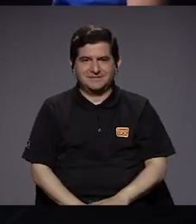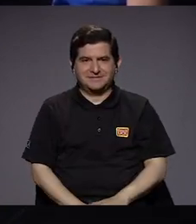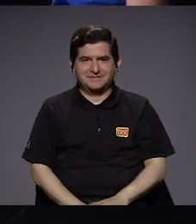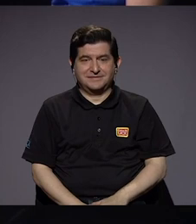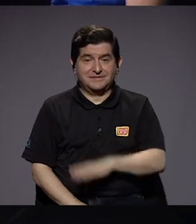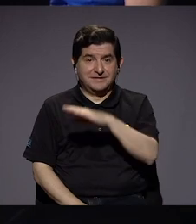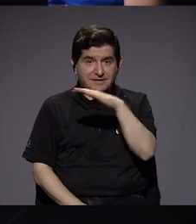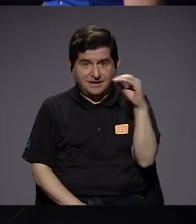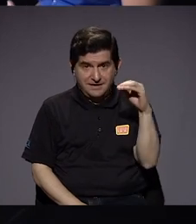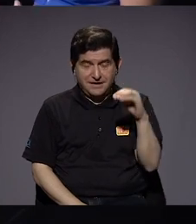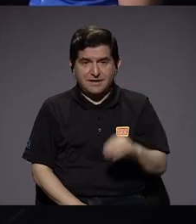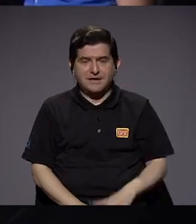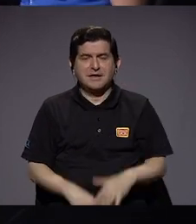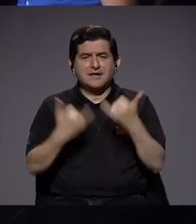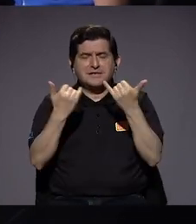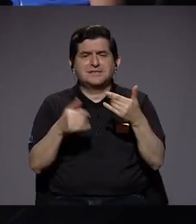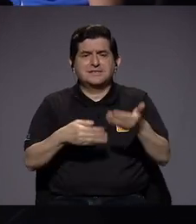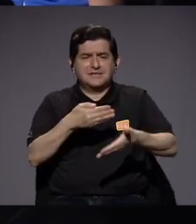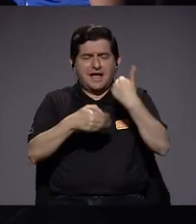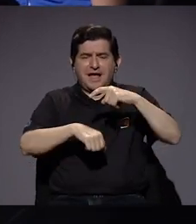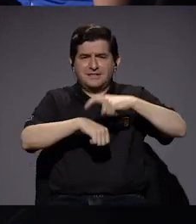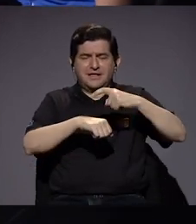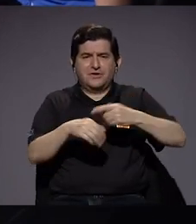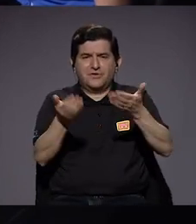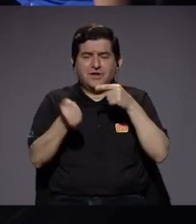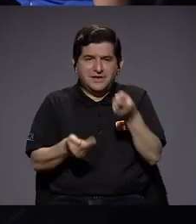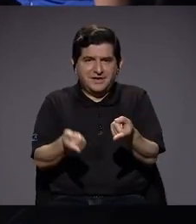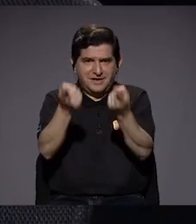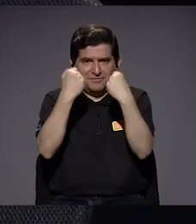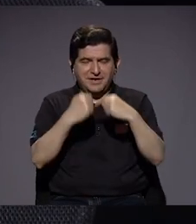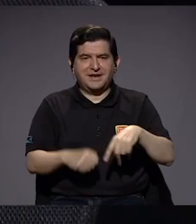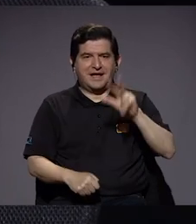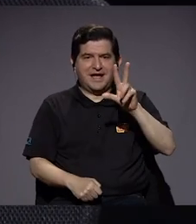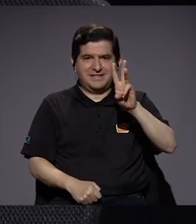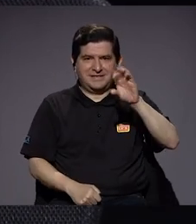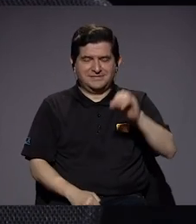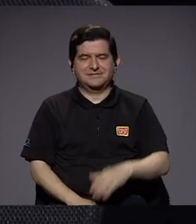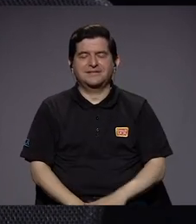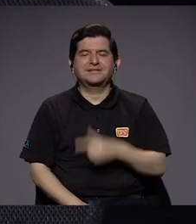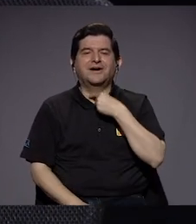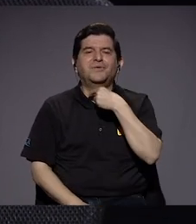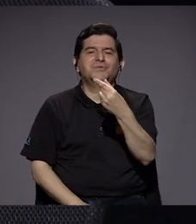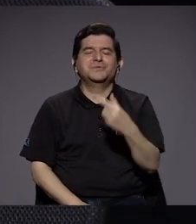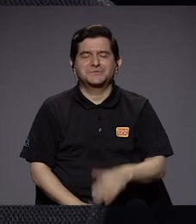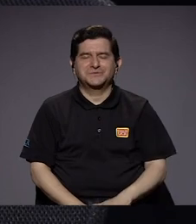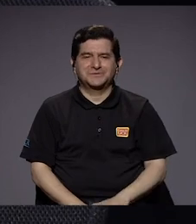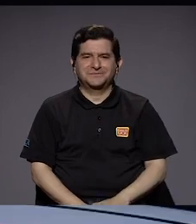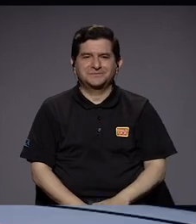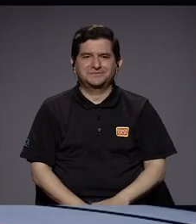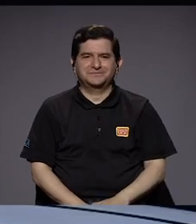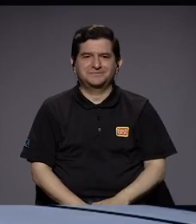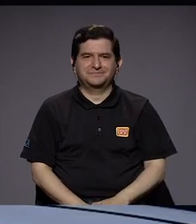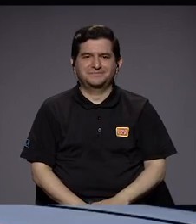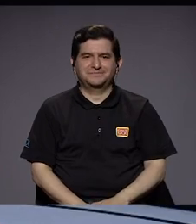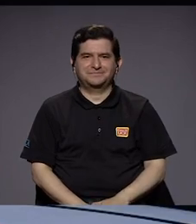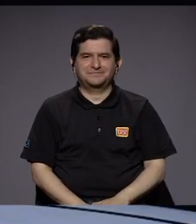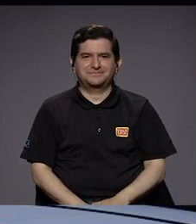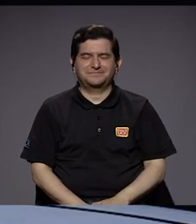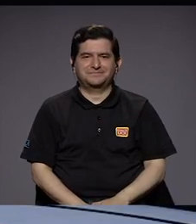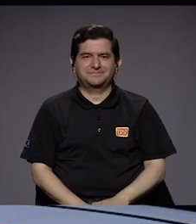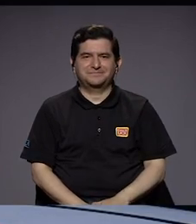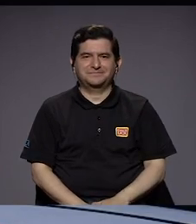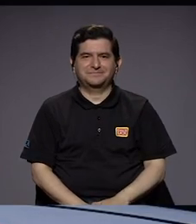sobre todo porque hace mucho tiempo queríamos tenerla en la mesa de 360. Un placer. Gracias. Un gusto. Bueno,